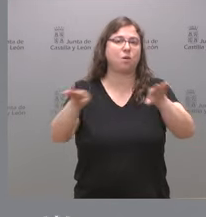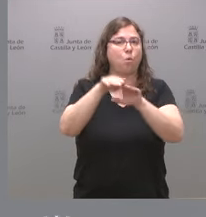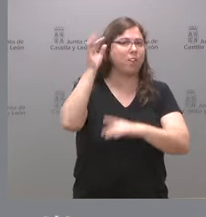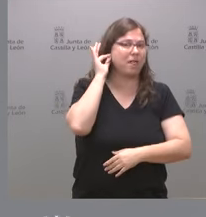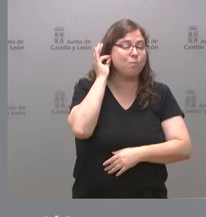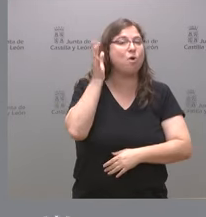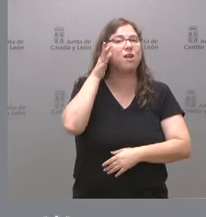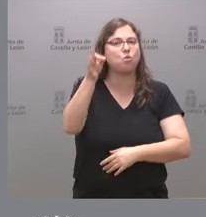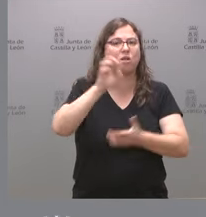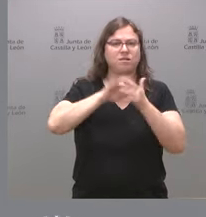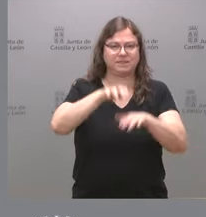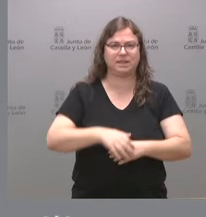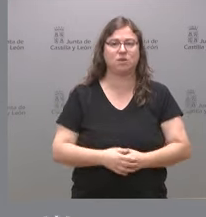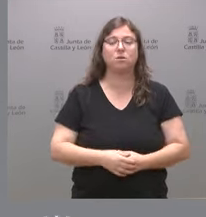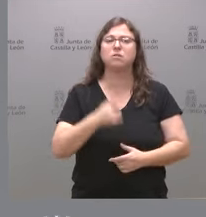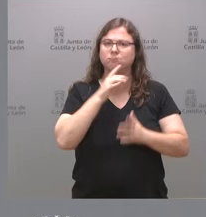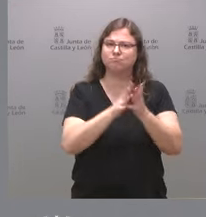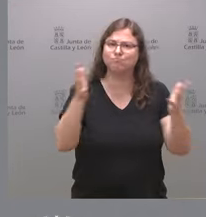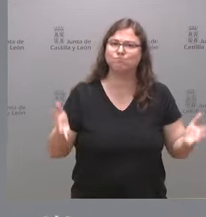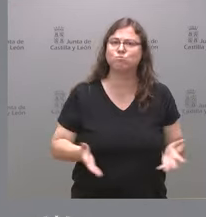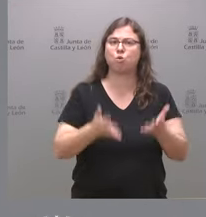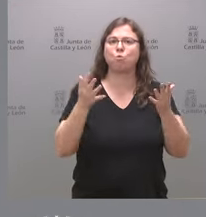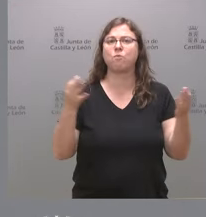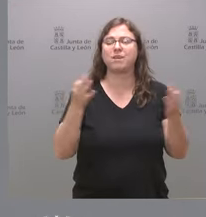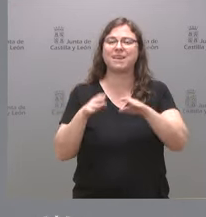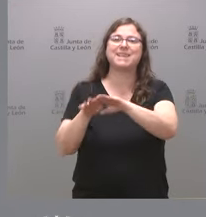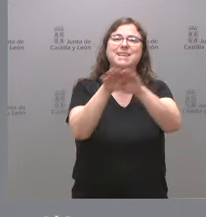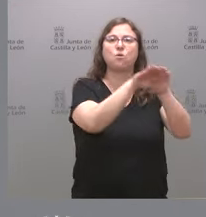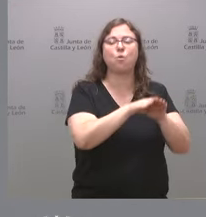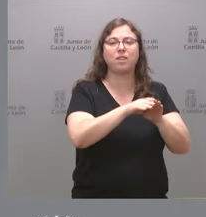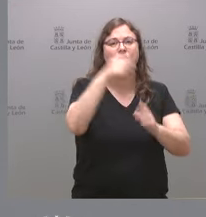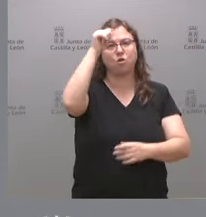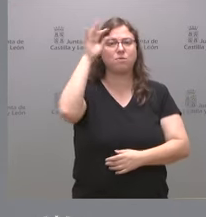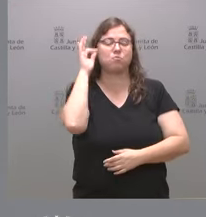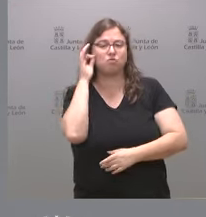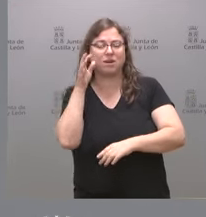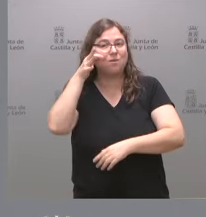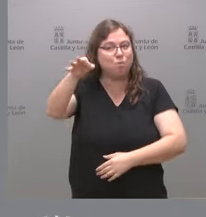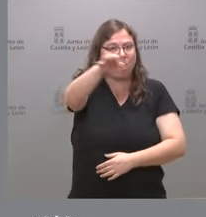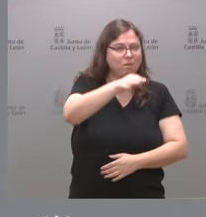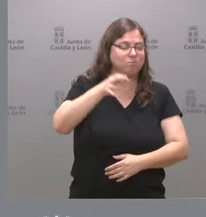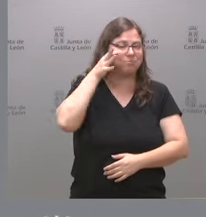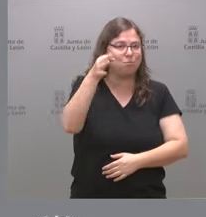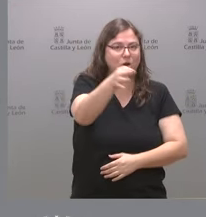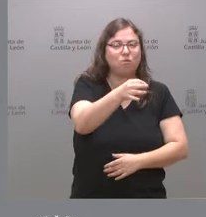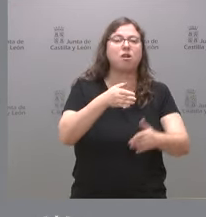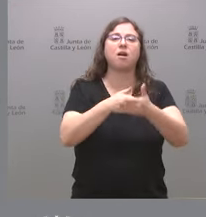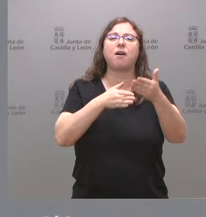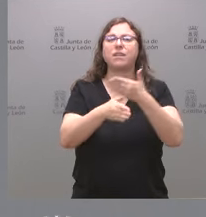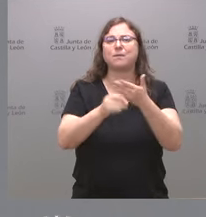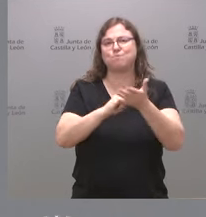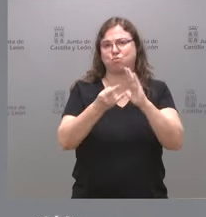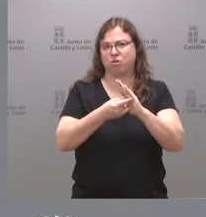mujer rural de Castilla y León. Se promueve de esta forma la igualdad entre mujeres y hombres en los municipios de la comunidad, a través de proyectos que